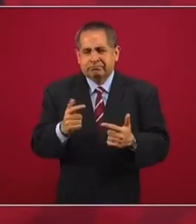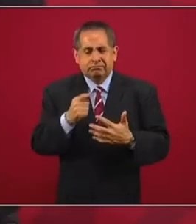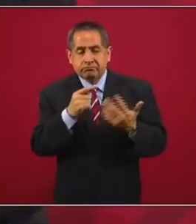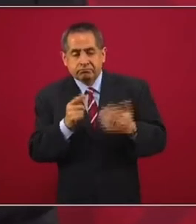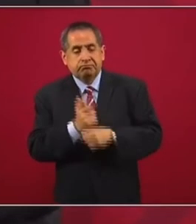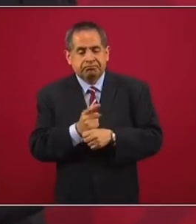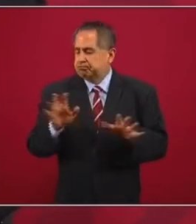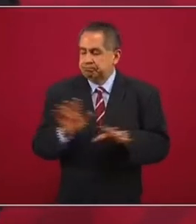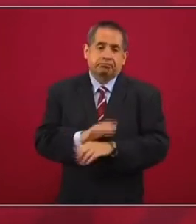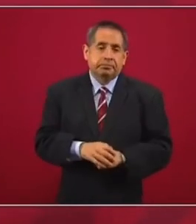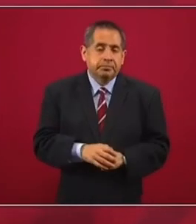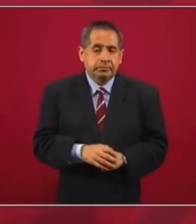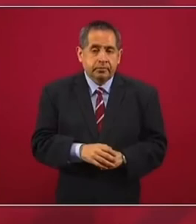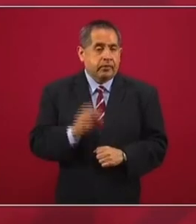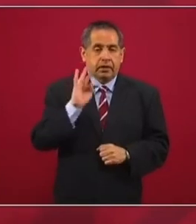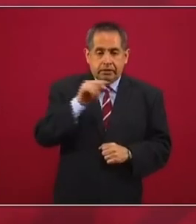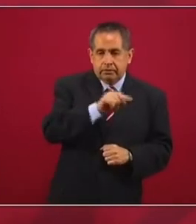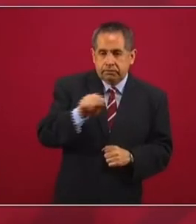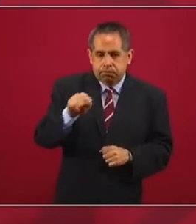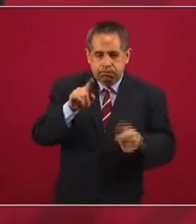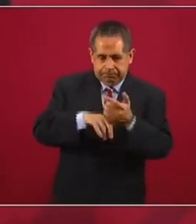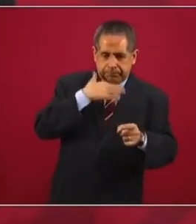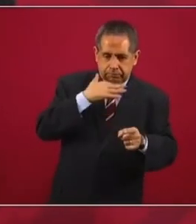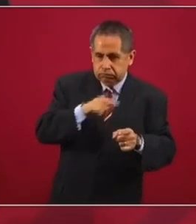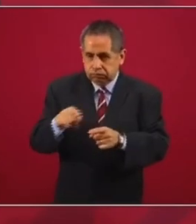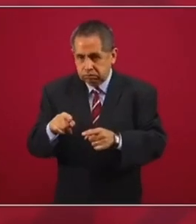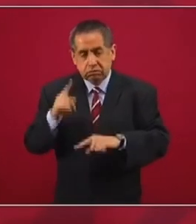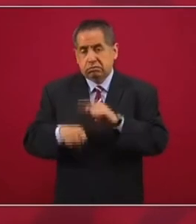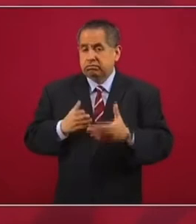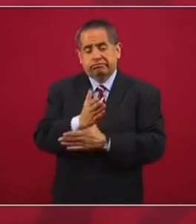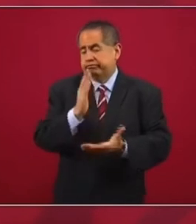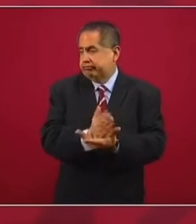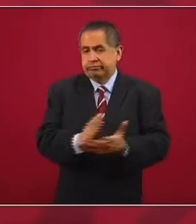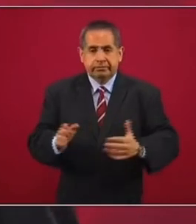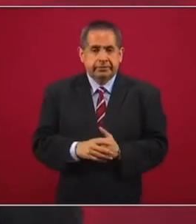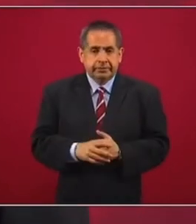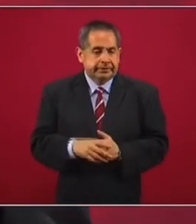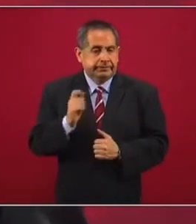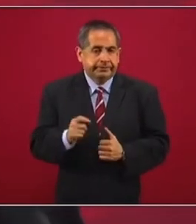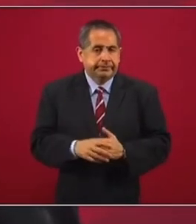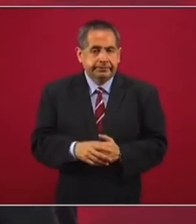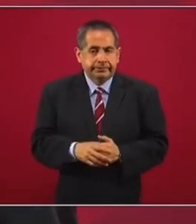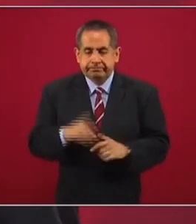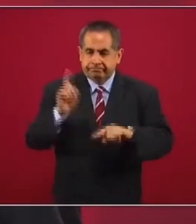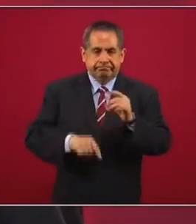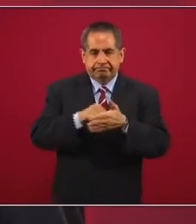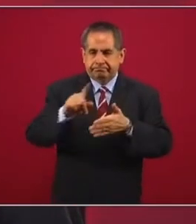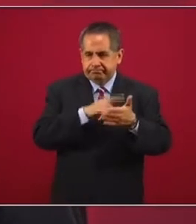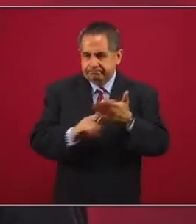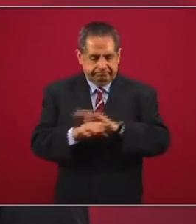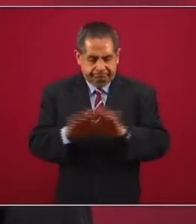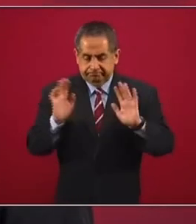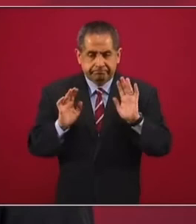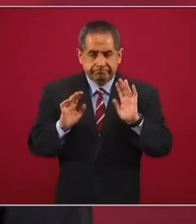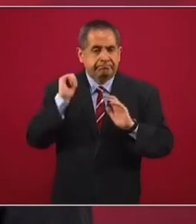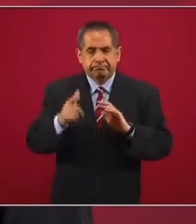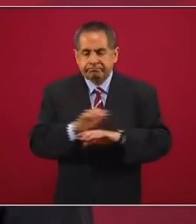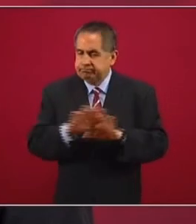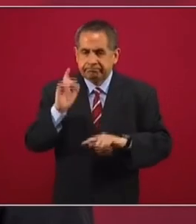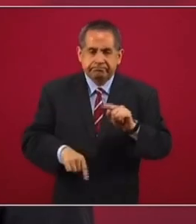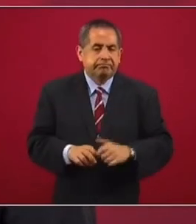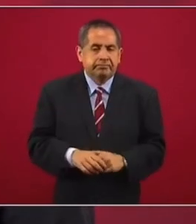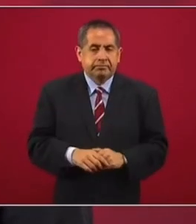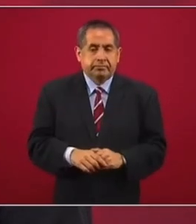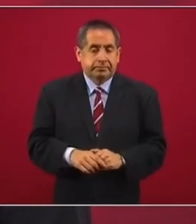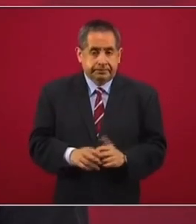posibilidad de corrupción, se interviene y se cancela cualquier operación.